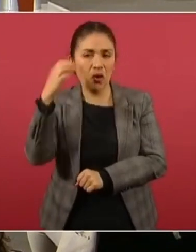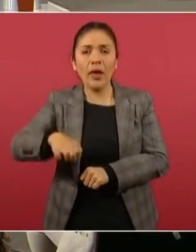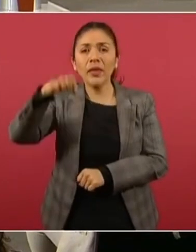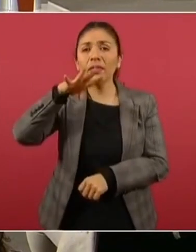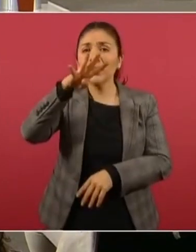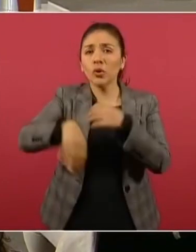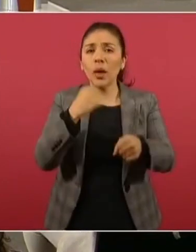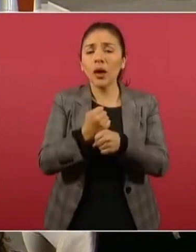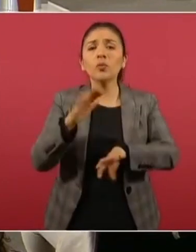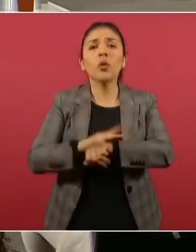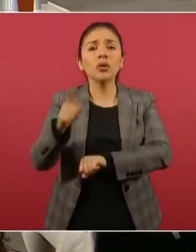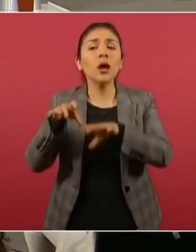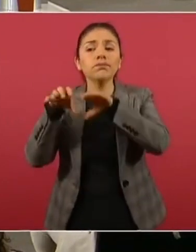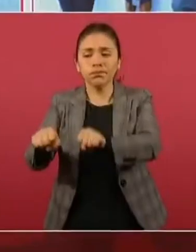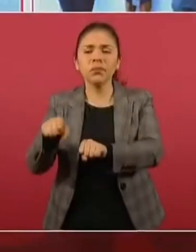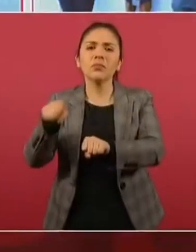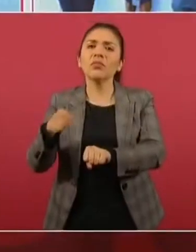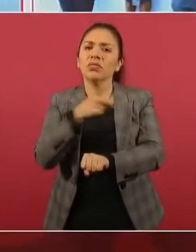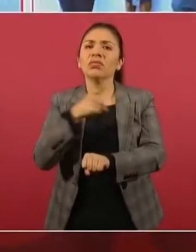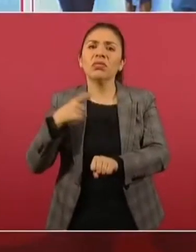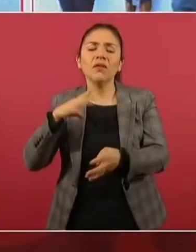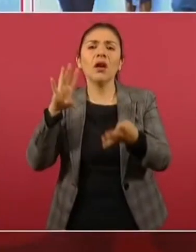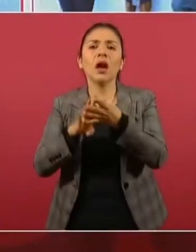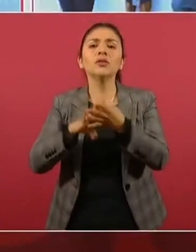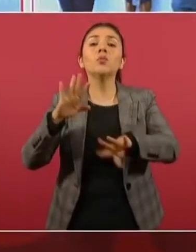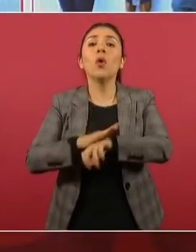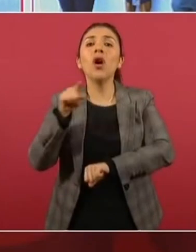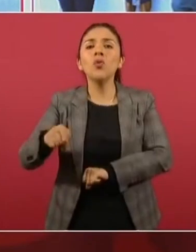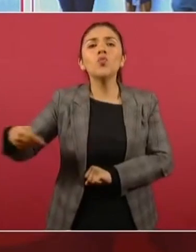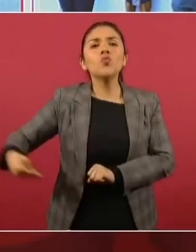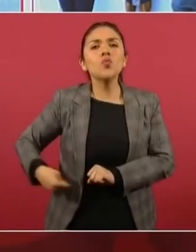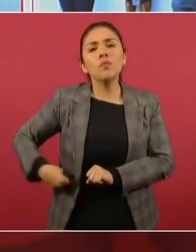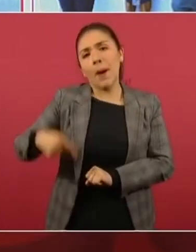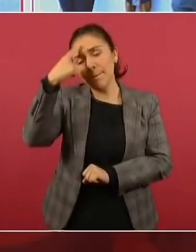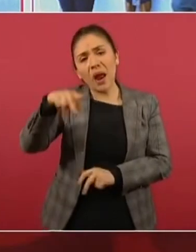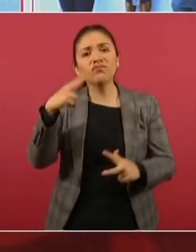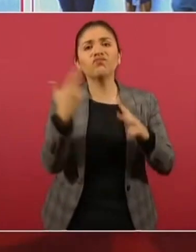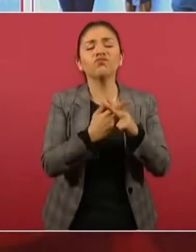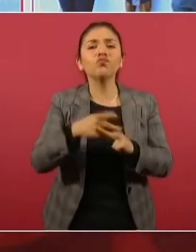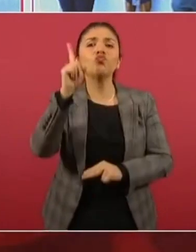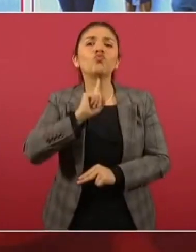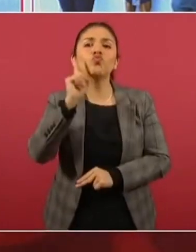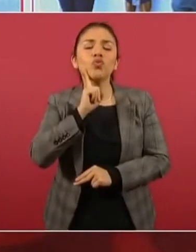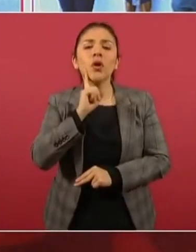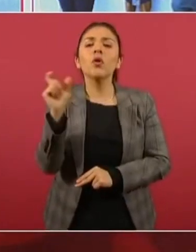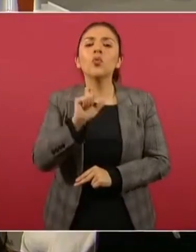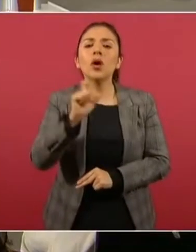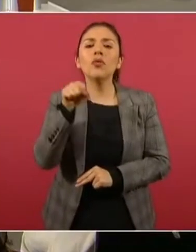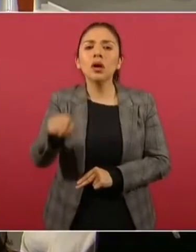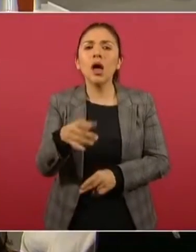cumplimentar un orden de aprehensión en su contra por ser el presunto responsable de feminicidio al haber